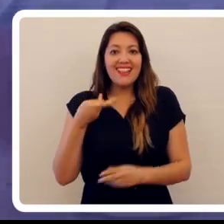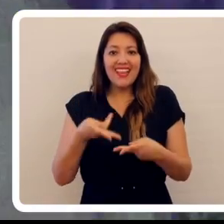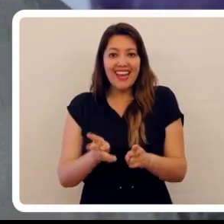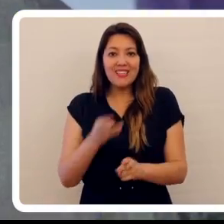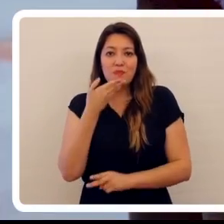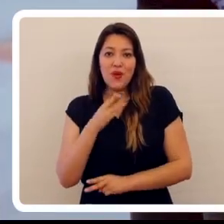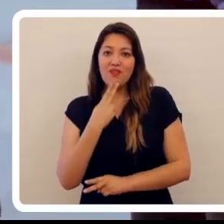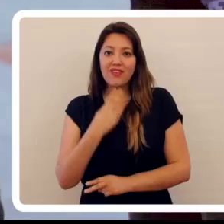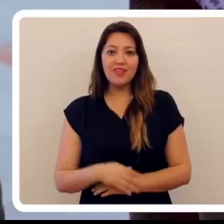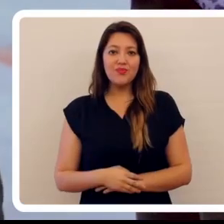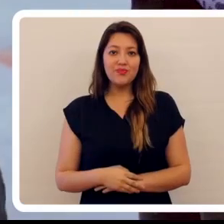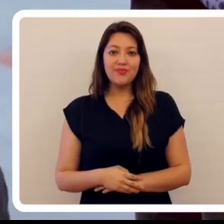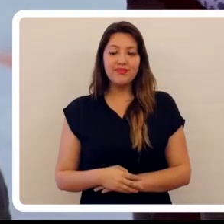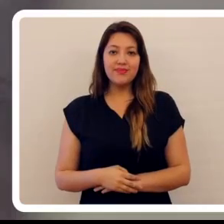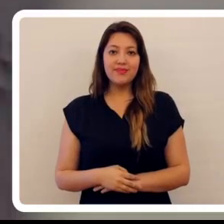derecho a un mejor vivir.